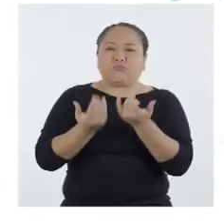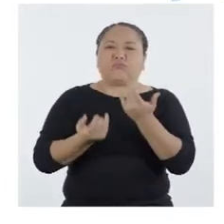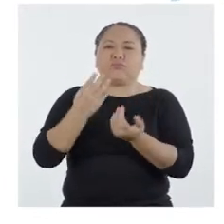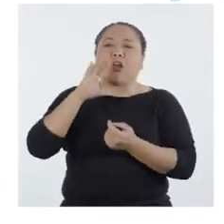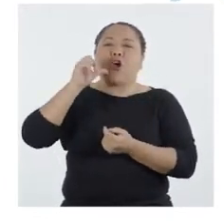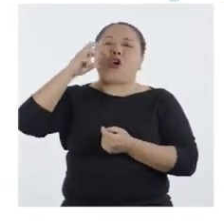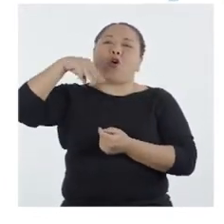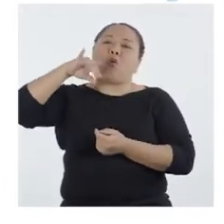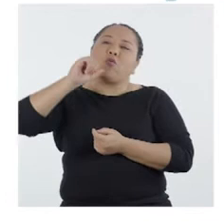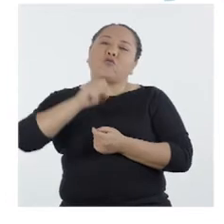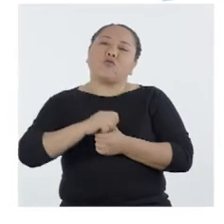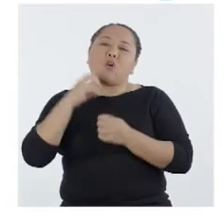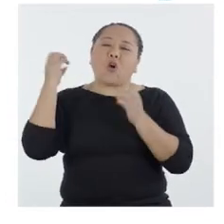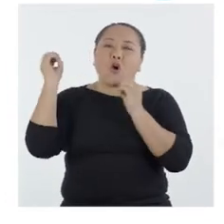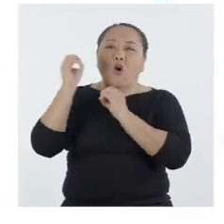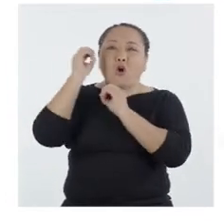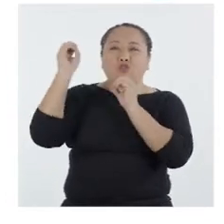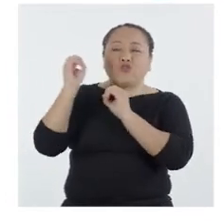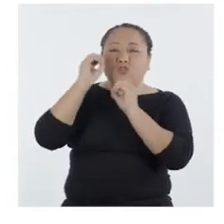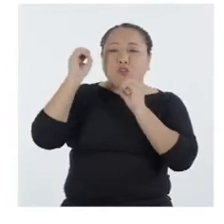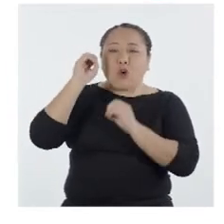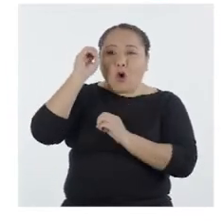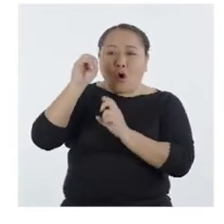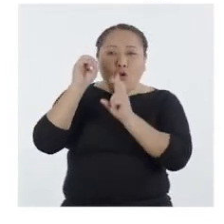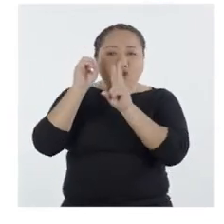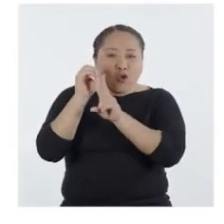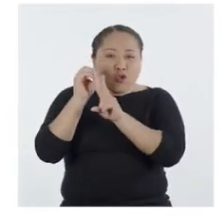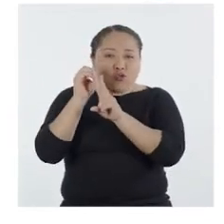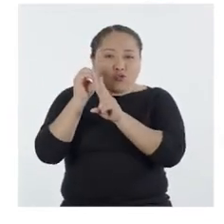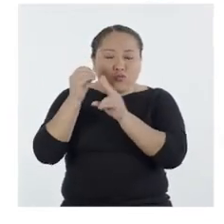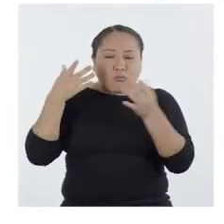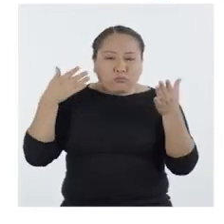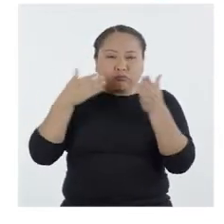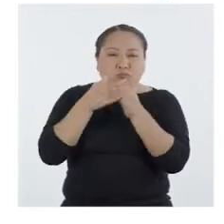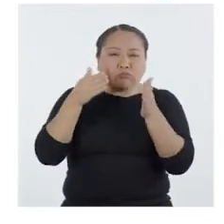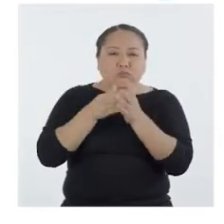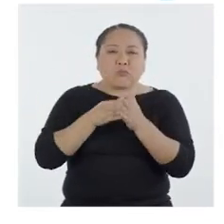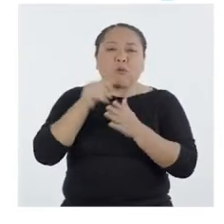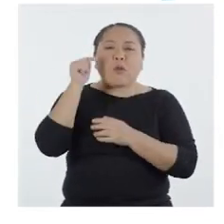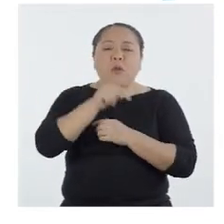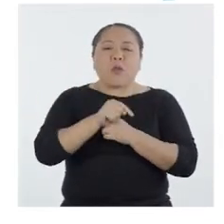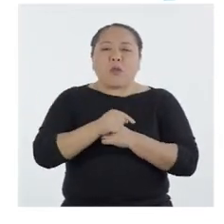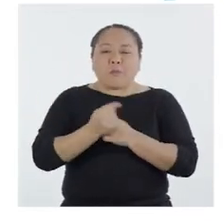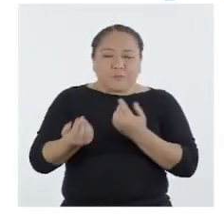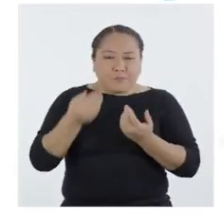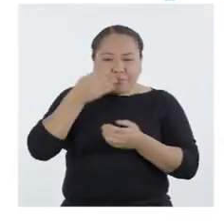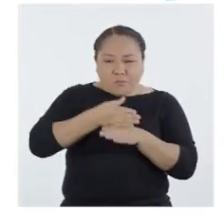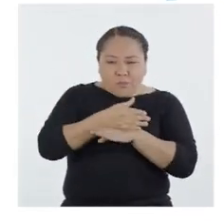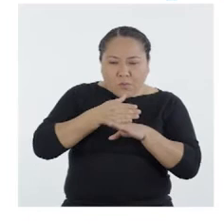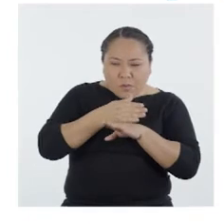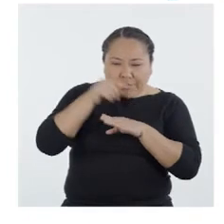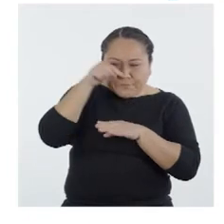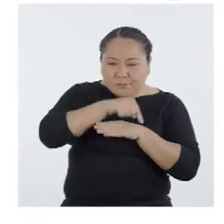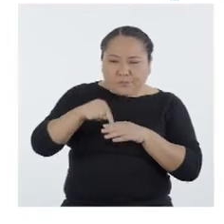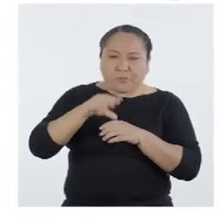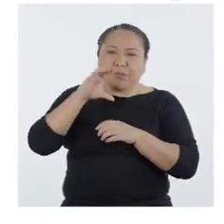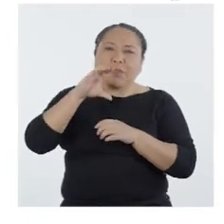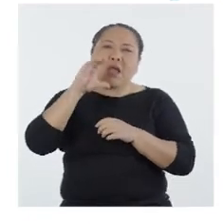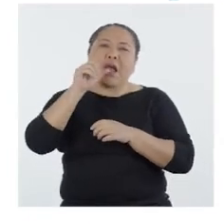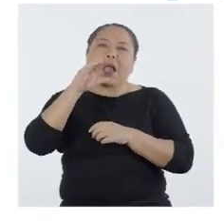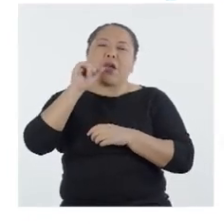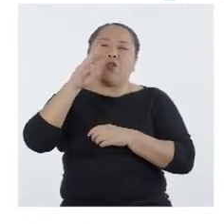en la combustión el oxígeno gaseoso, O2, reacciona con elementos combustibles que contienen principalmente